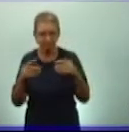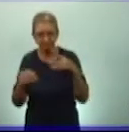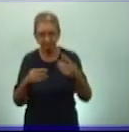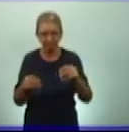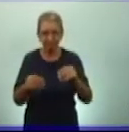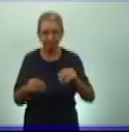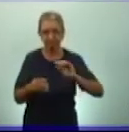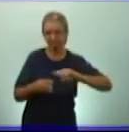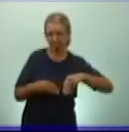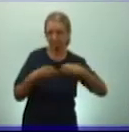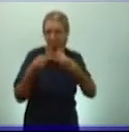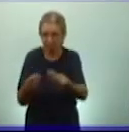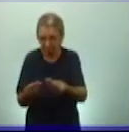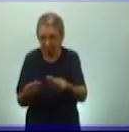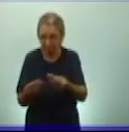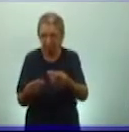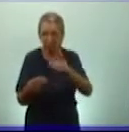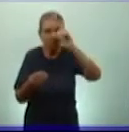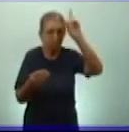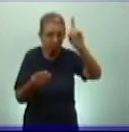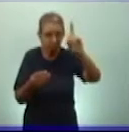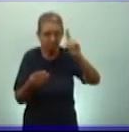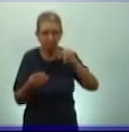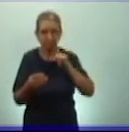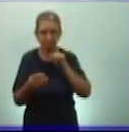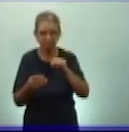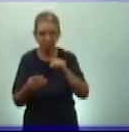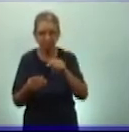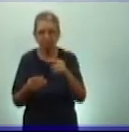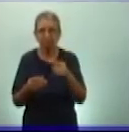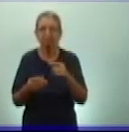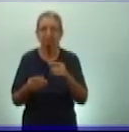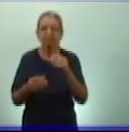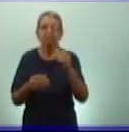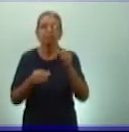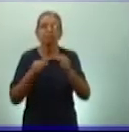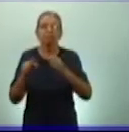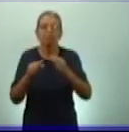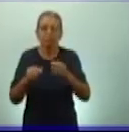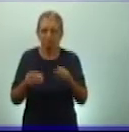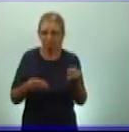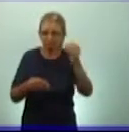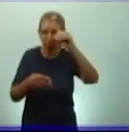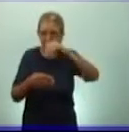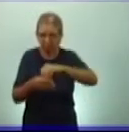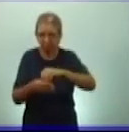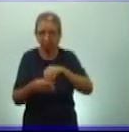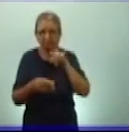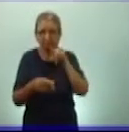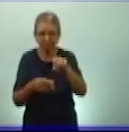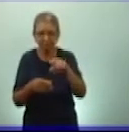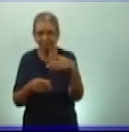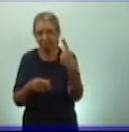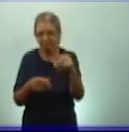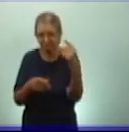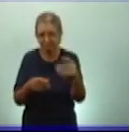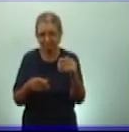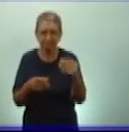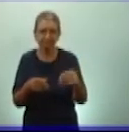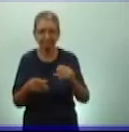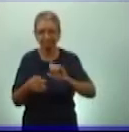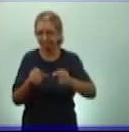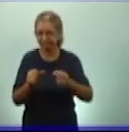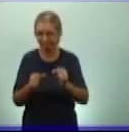y para beneficiar también a los sacerdotes, los que ejercían alguna función dentro de esta clase